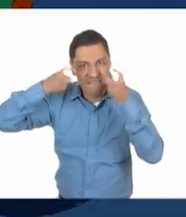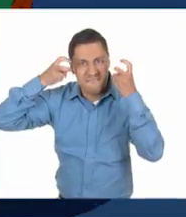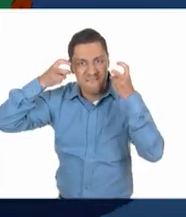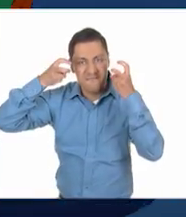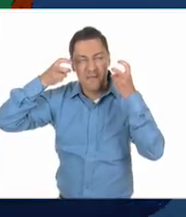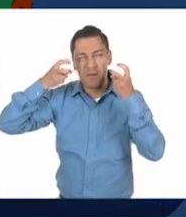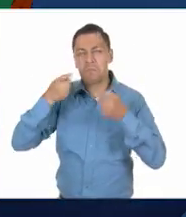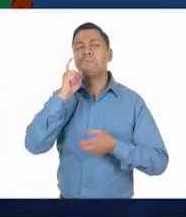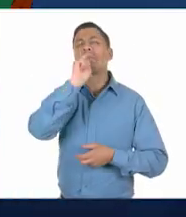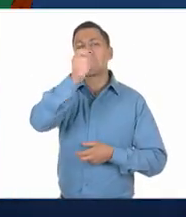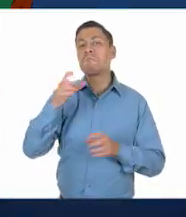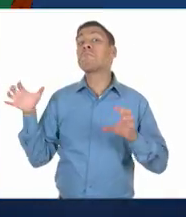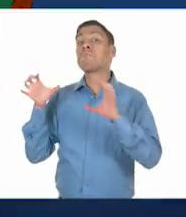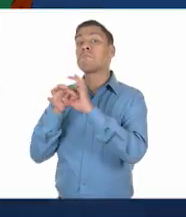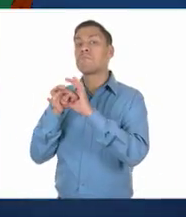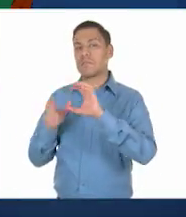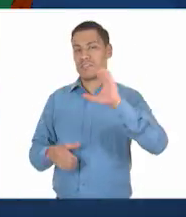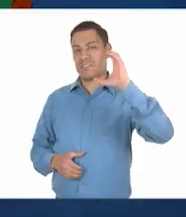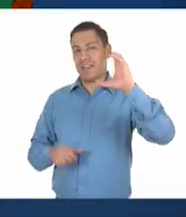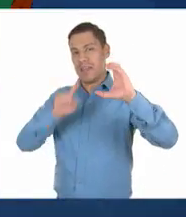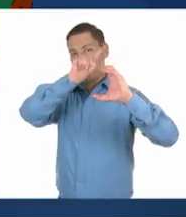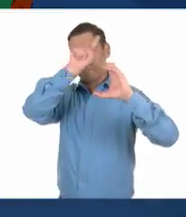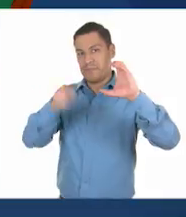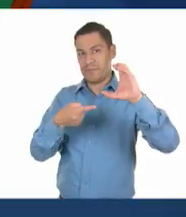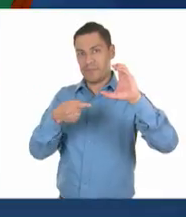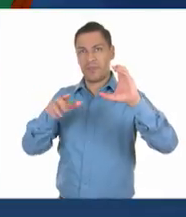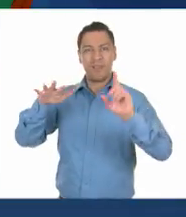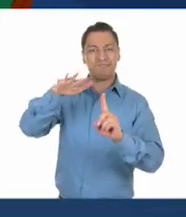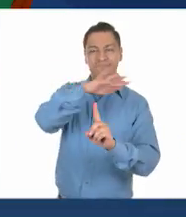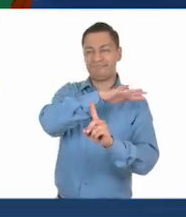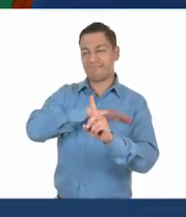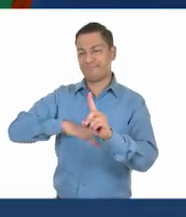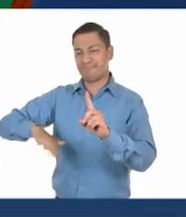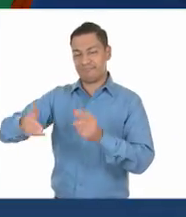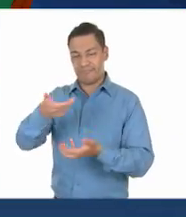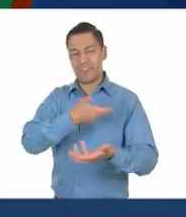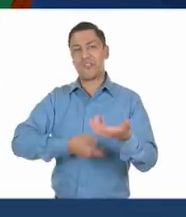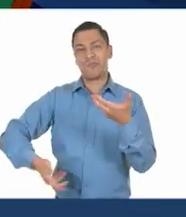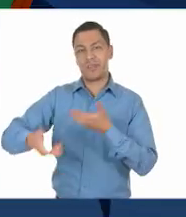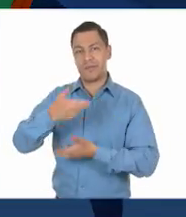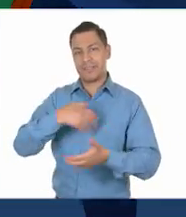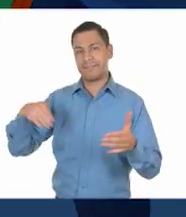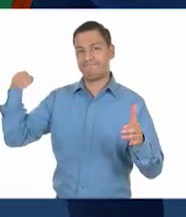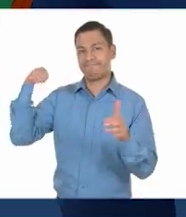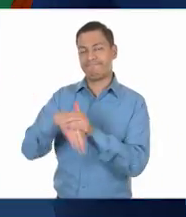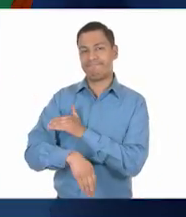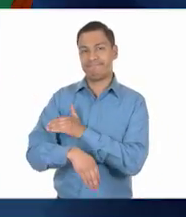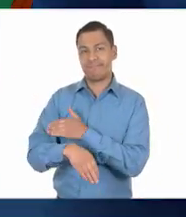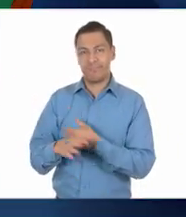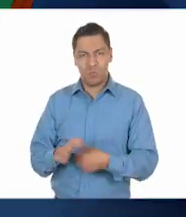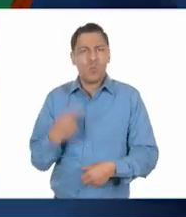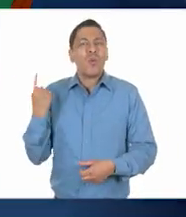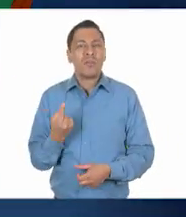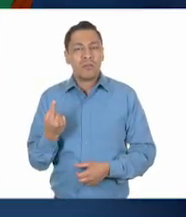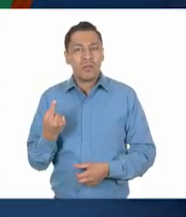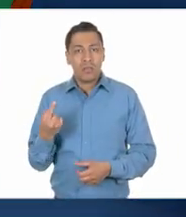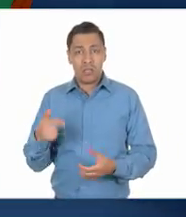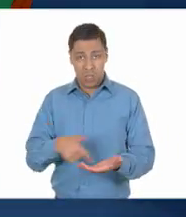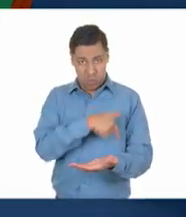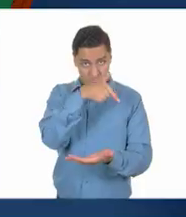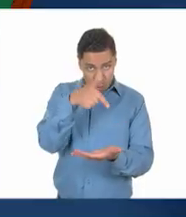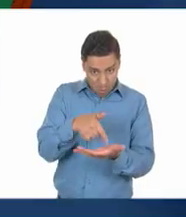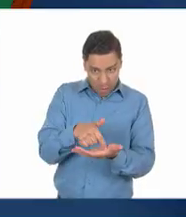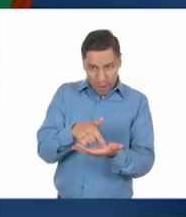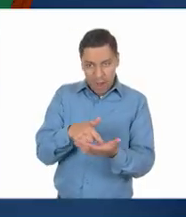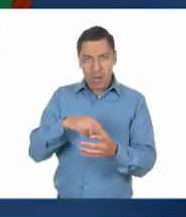creo que puede ser la opción C, deterioro de la convivencia. Porque en un lugar, perdón, de convivir